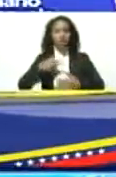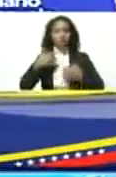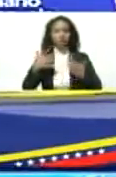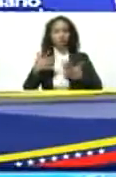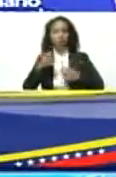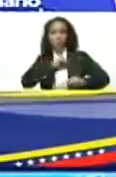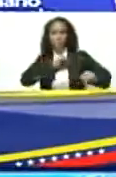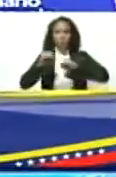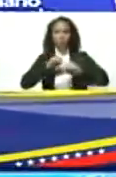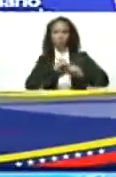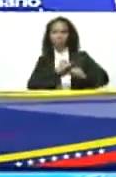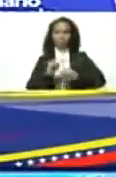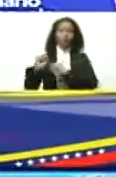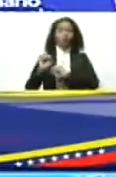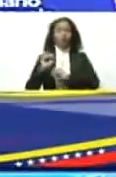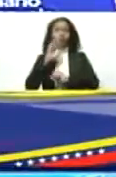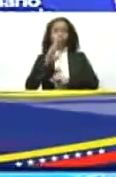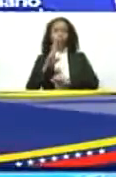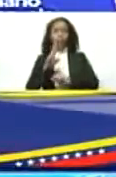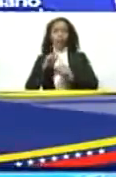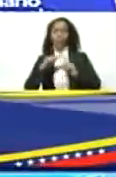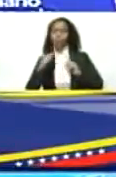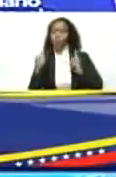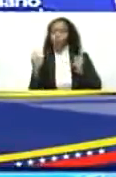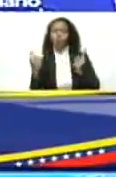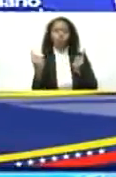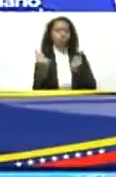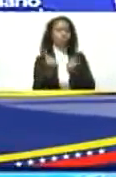actuado, rodearla militarmente,